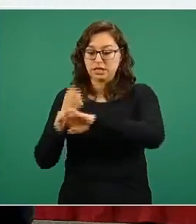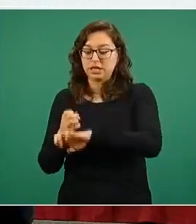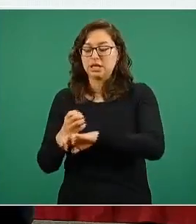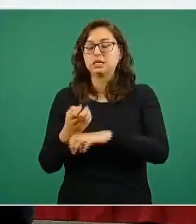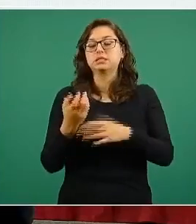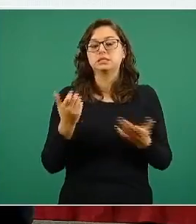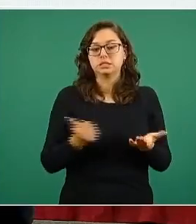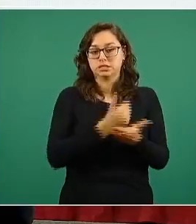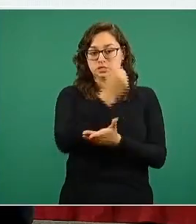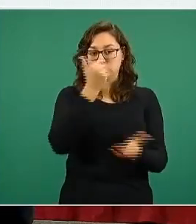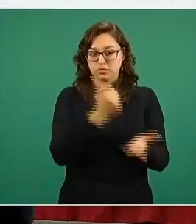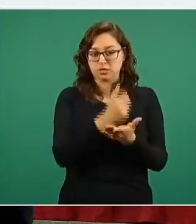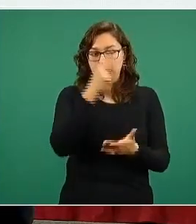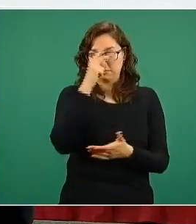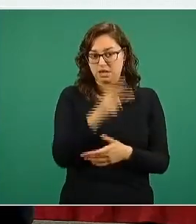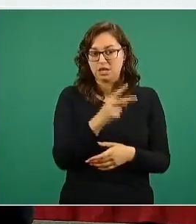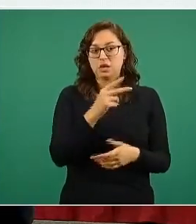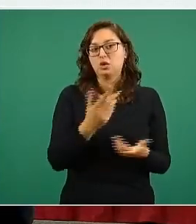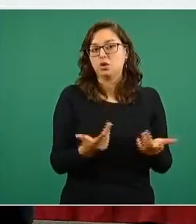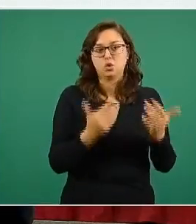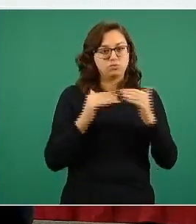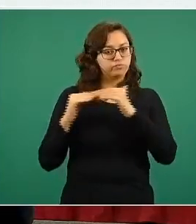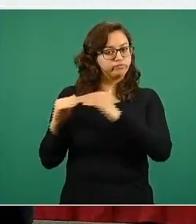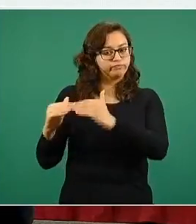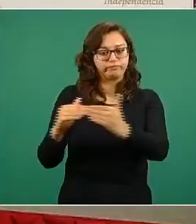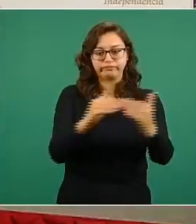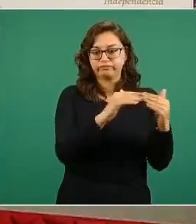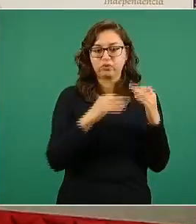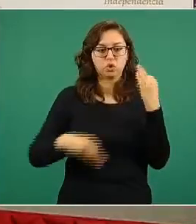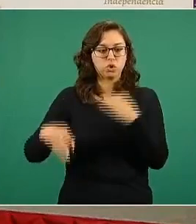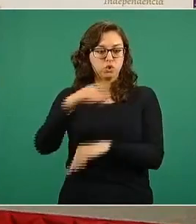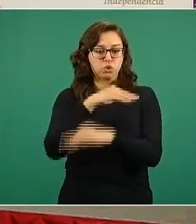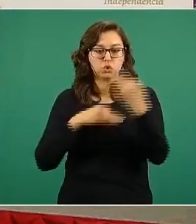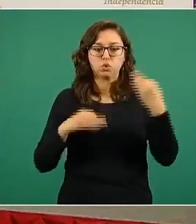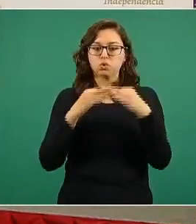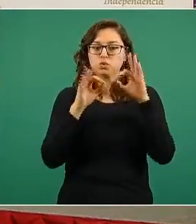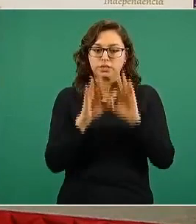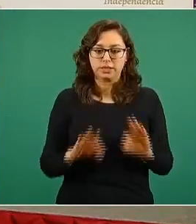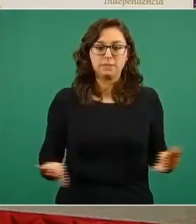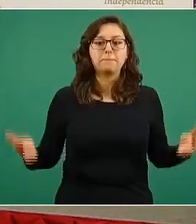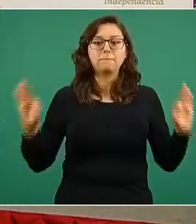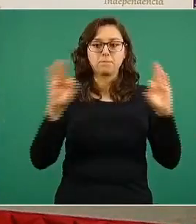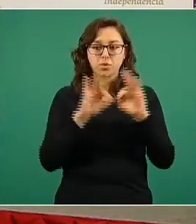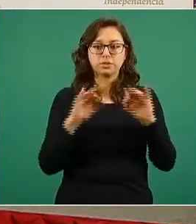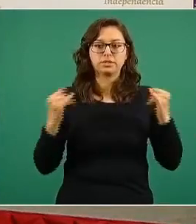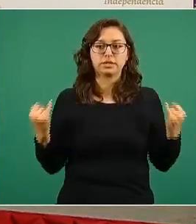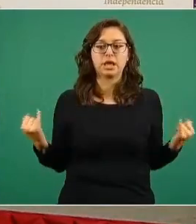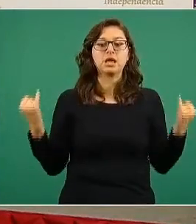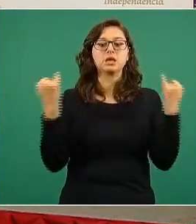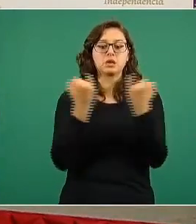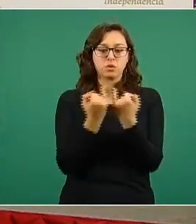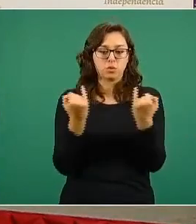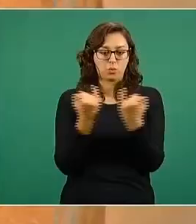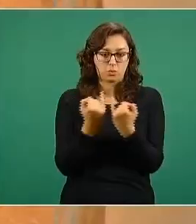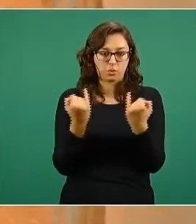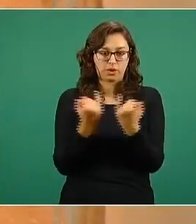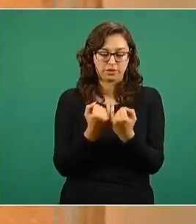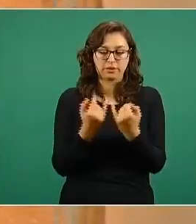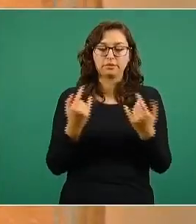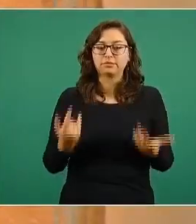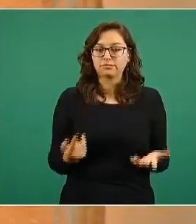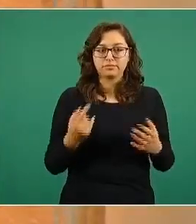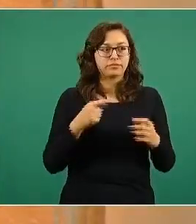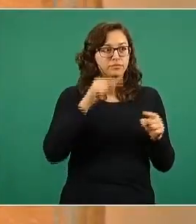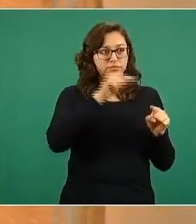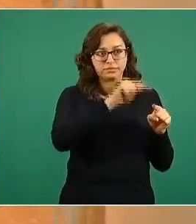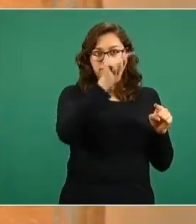y la Ciudad de México tienen igual nivel de priorización, todas son importantes, en todas hay las poblaciones